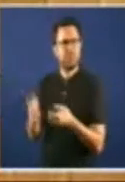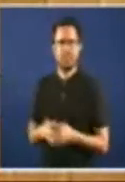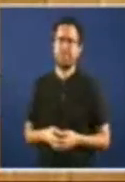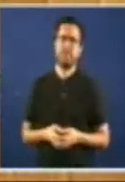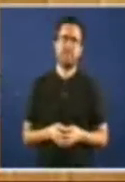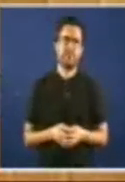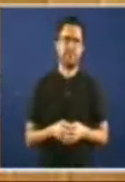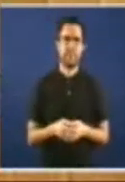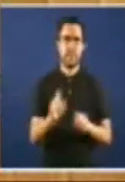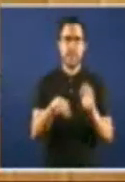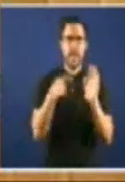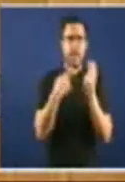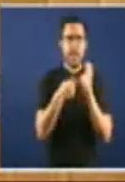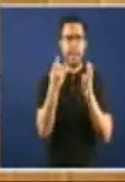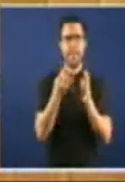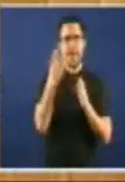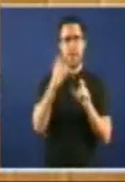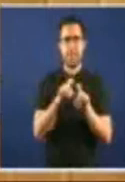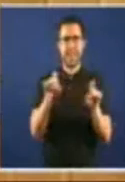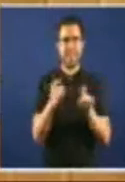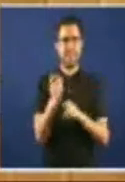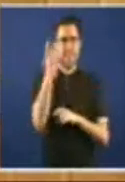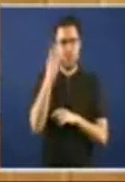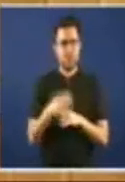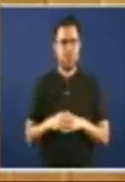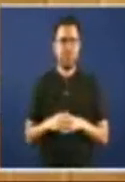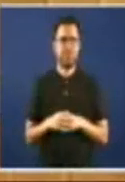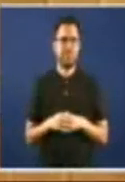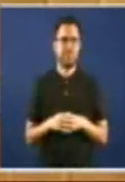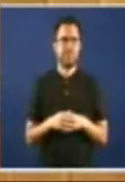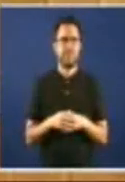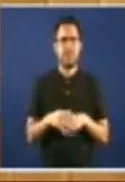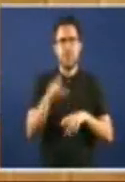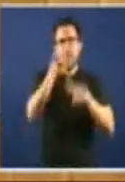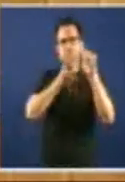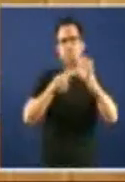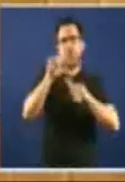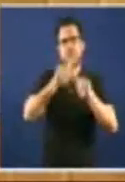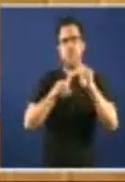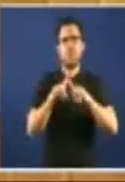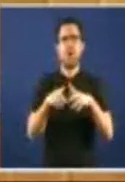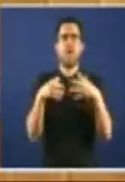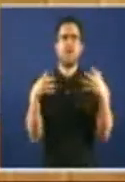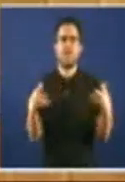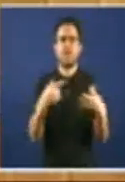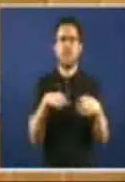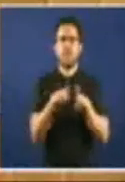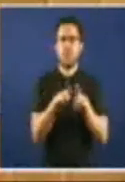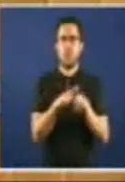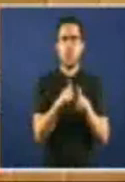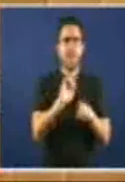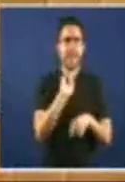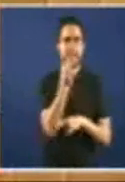emprendimento, se preocupa moito, en teoría Da falla de oportunidades de éxito no autoemprego